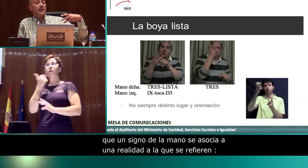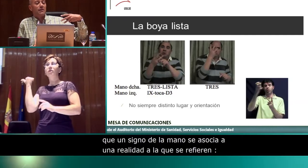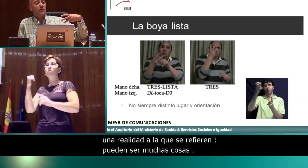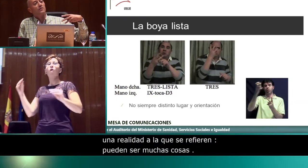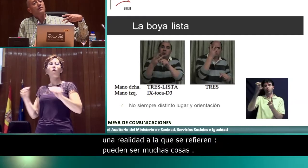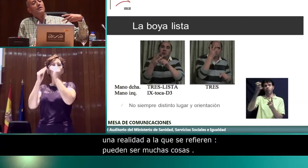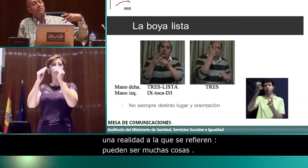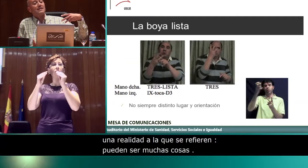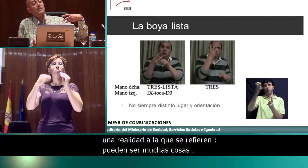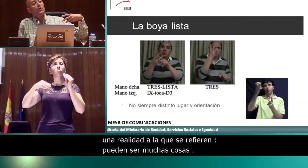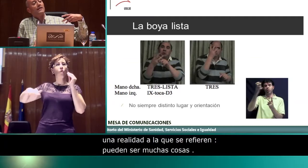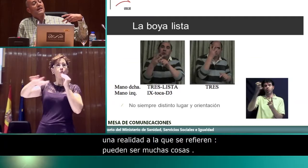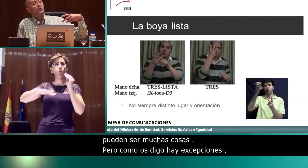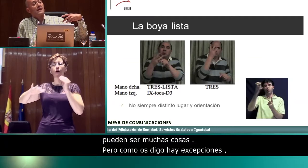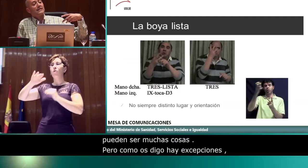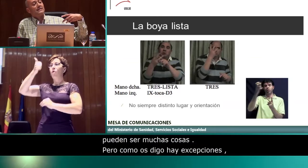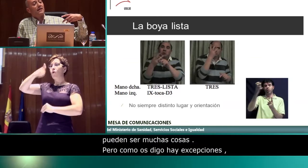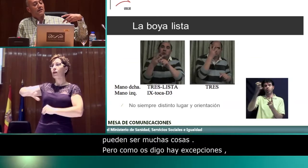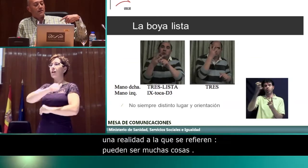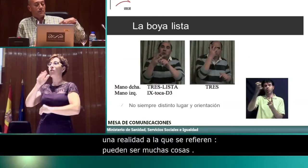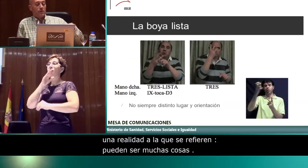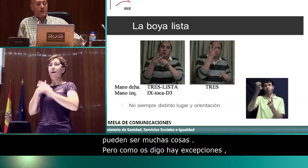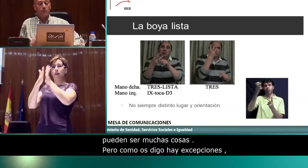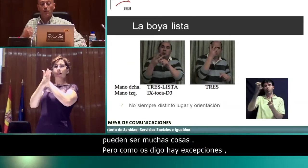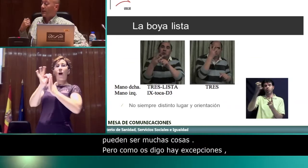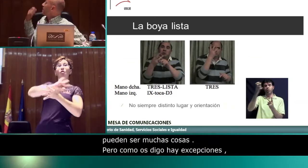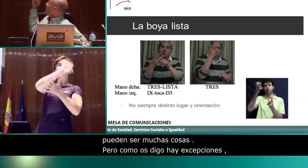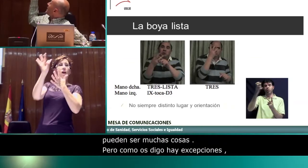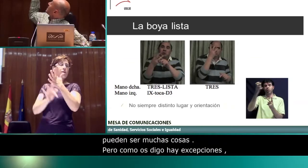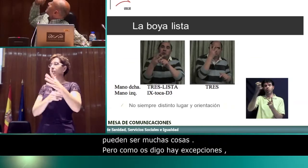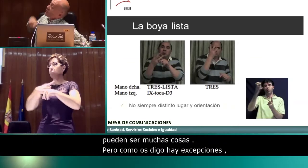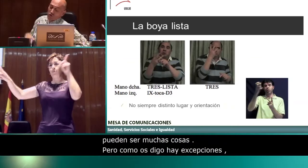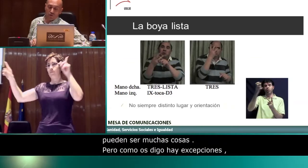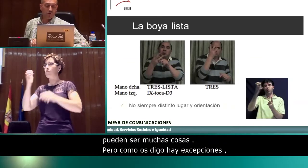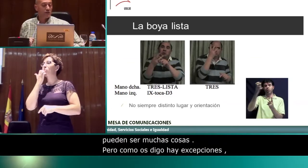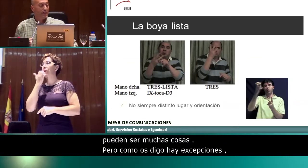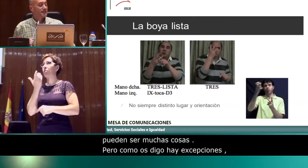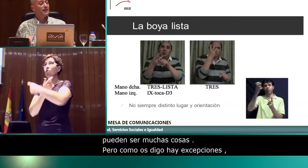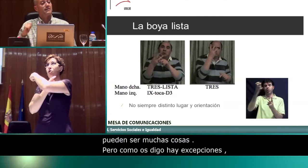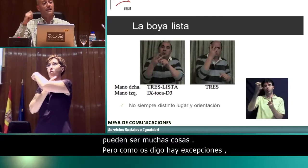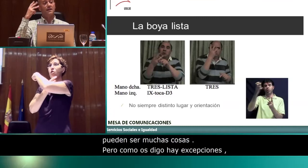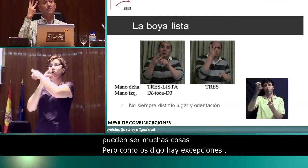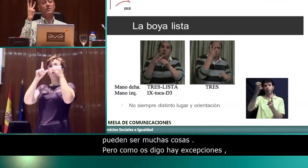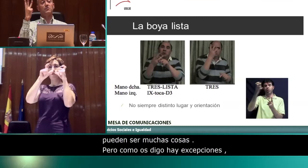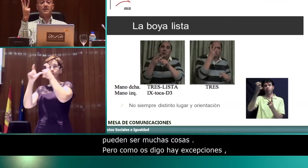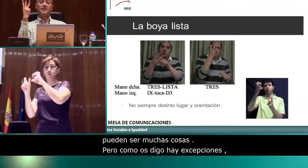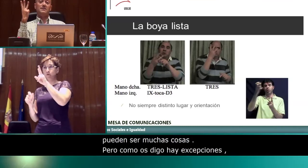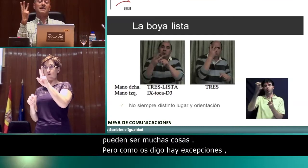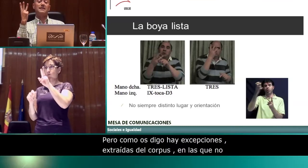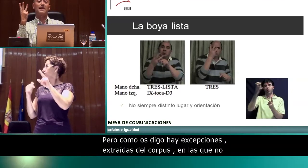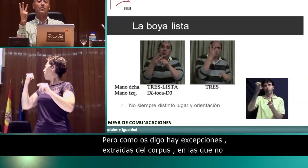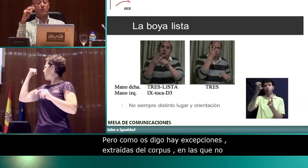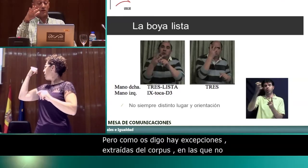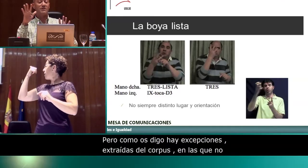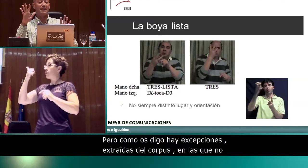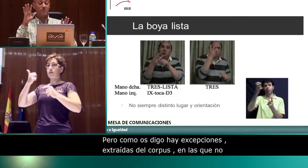orientación más habitual de las boyas lista. Por ejemplo, aquí tenemos dos fotos en las que vemos que está